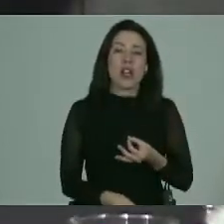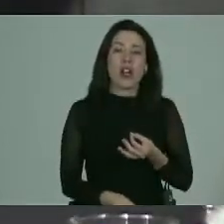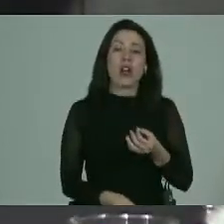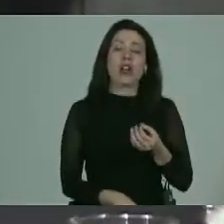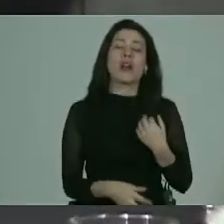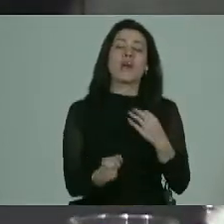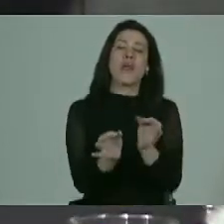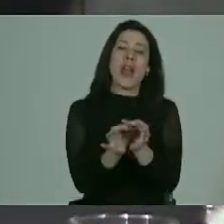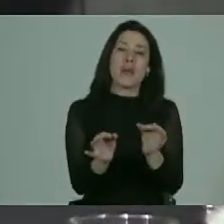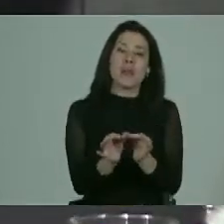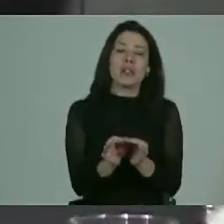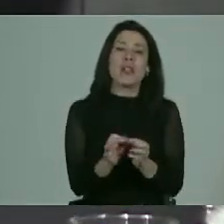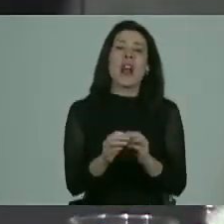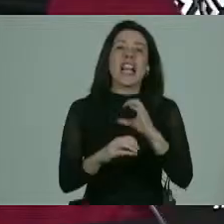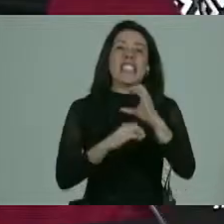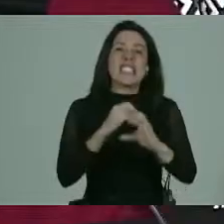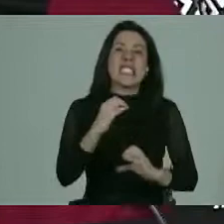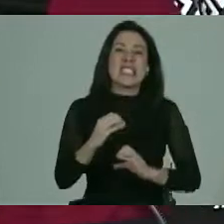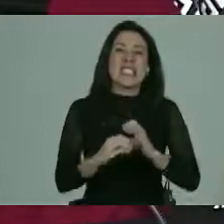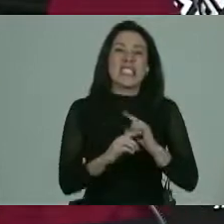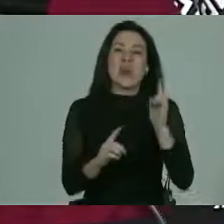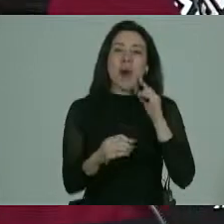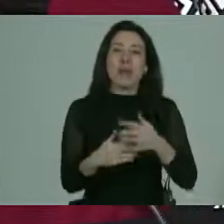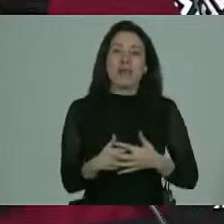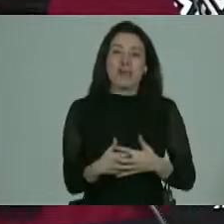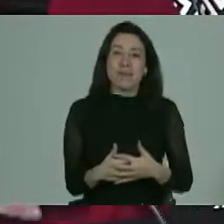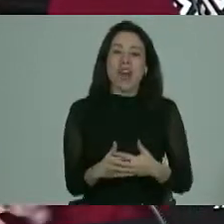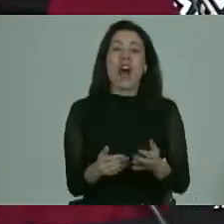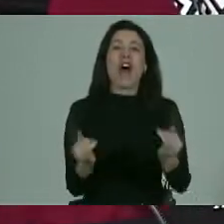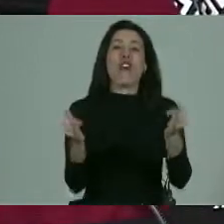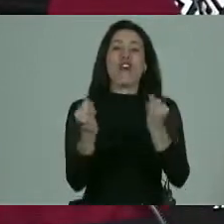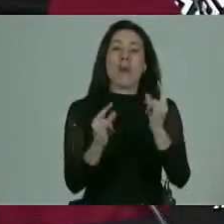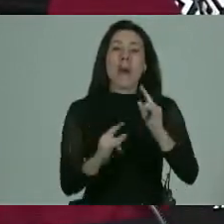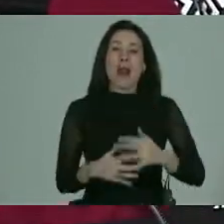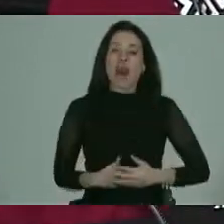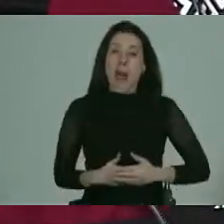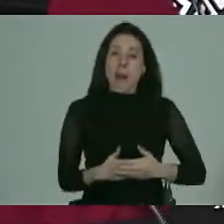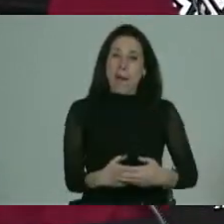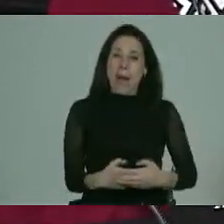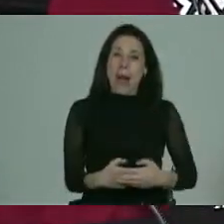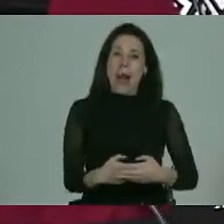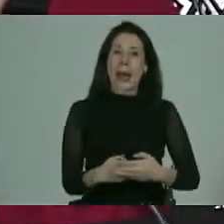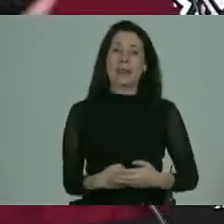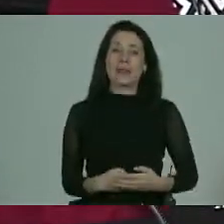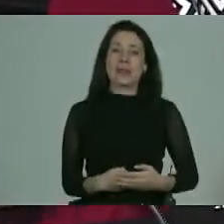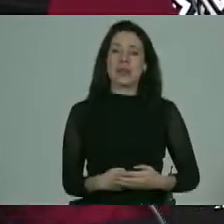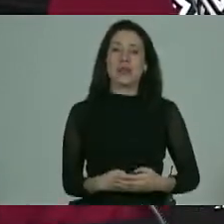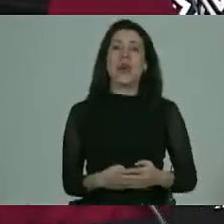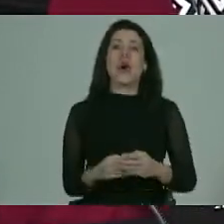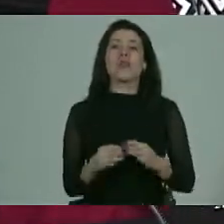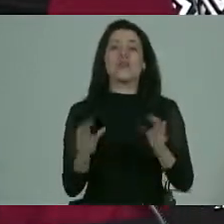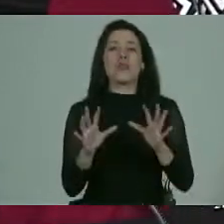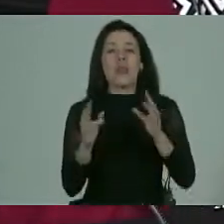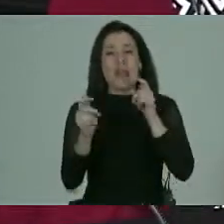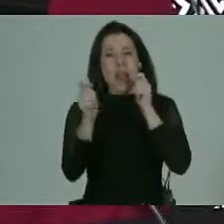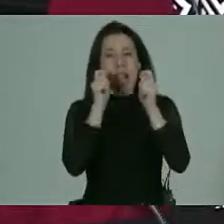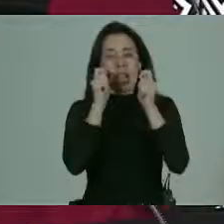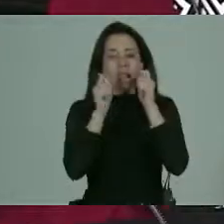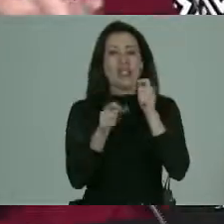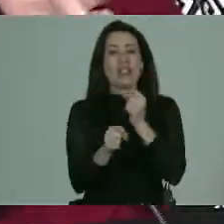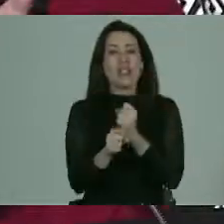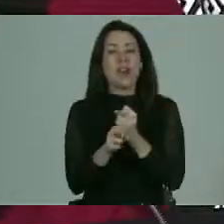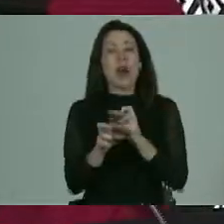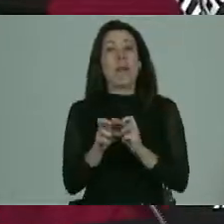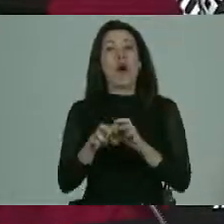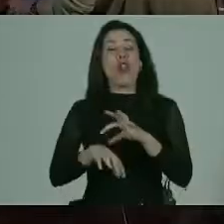uno puede explicar el ciclo reproductivo explicar métodos de anticoncepción factores de riesgo y esto se trabaja